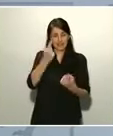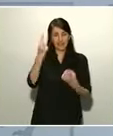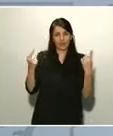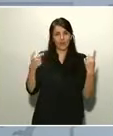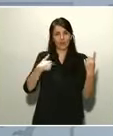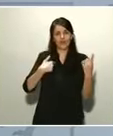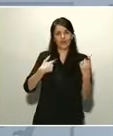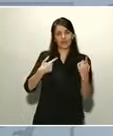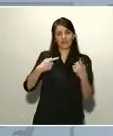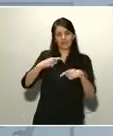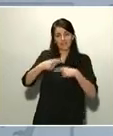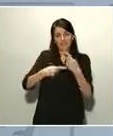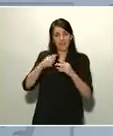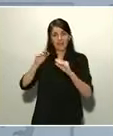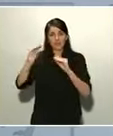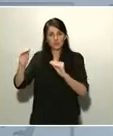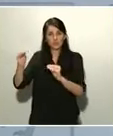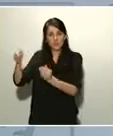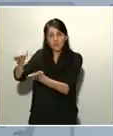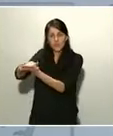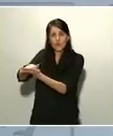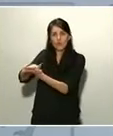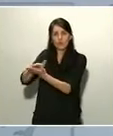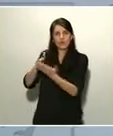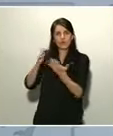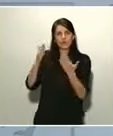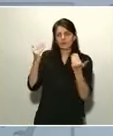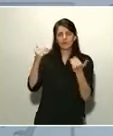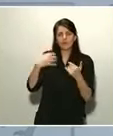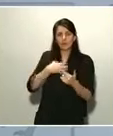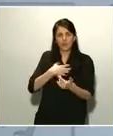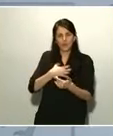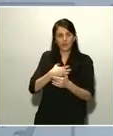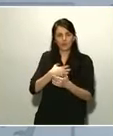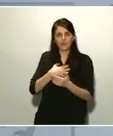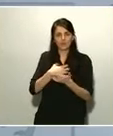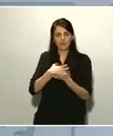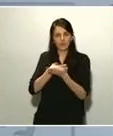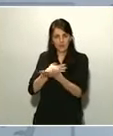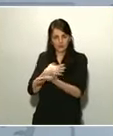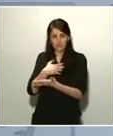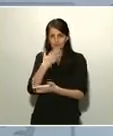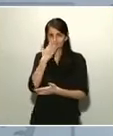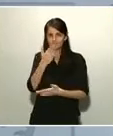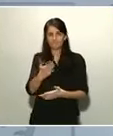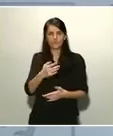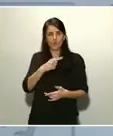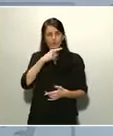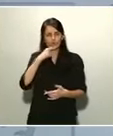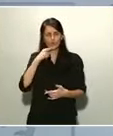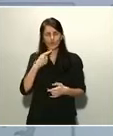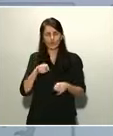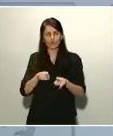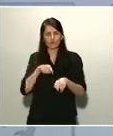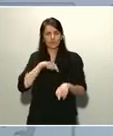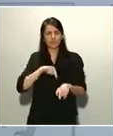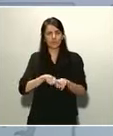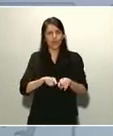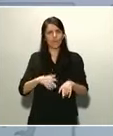Ese sentimiento de dolor lo sentimos, créanme, como propio. Les vamos a recordar siempre.